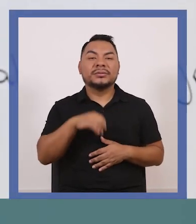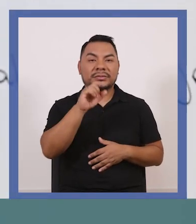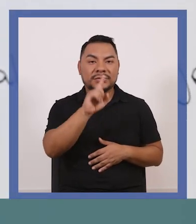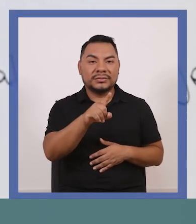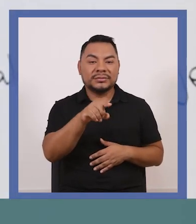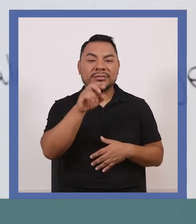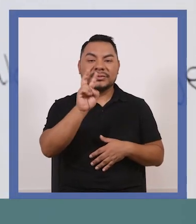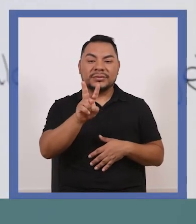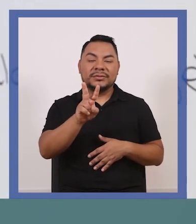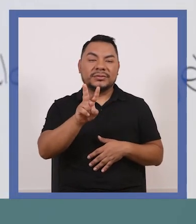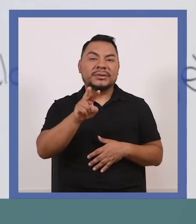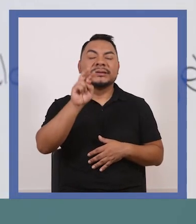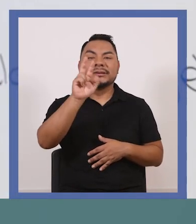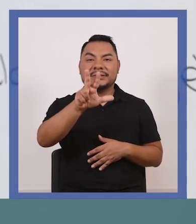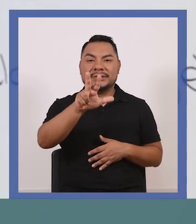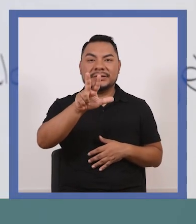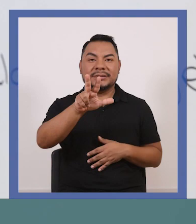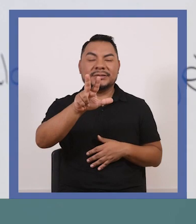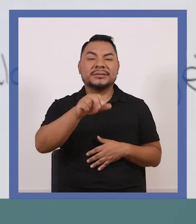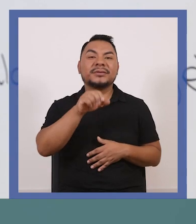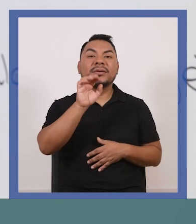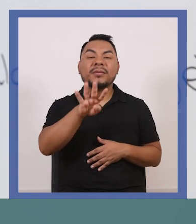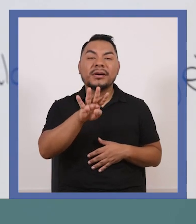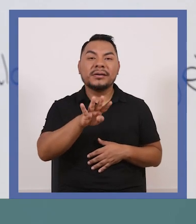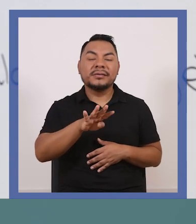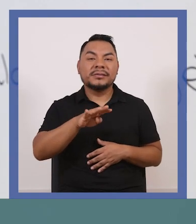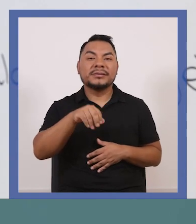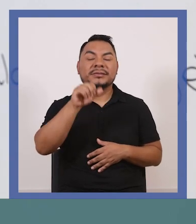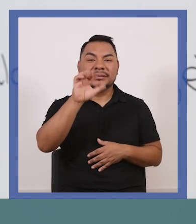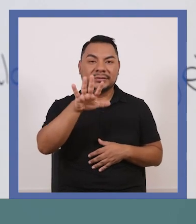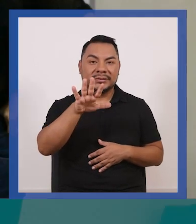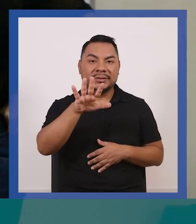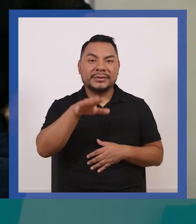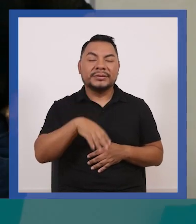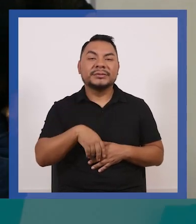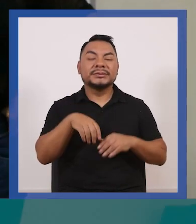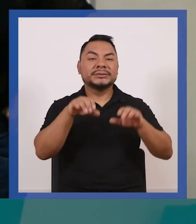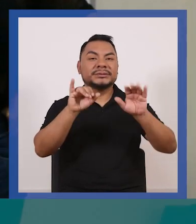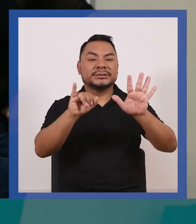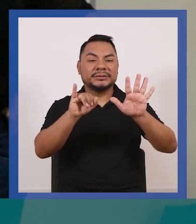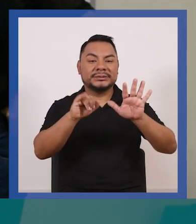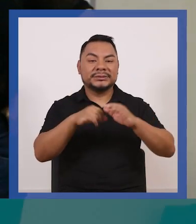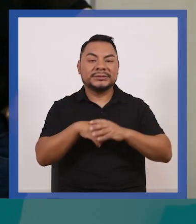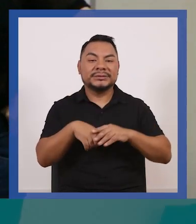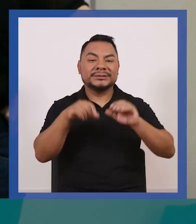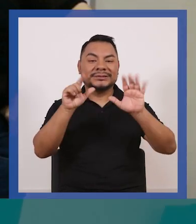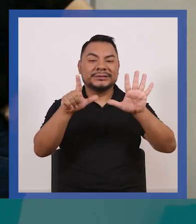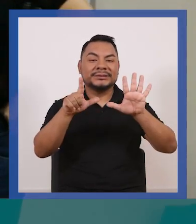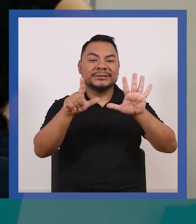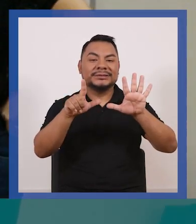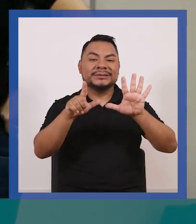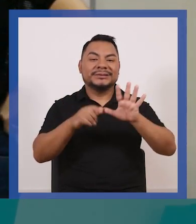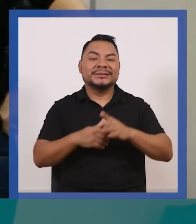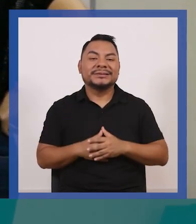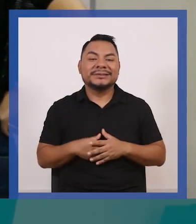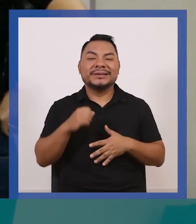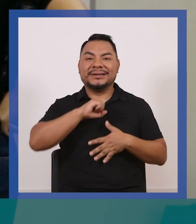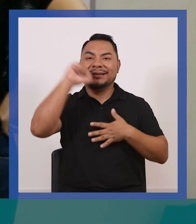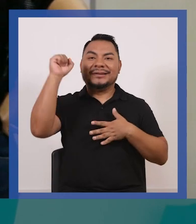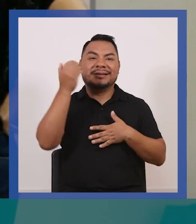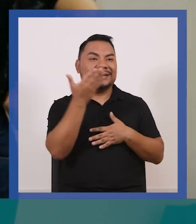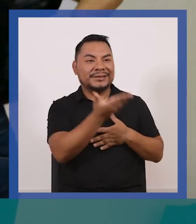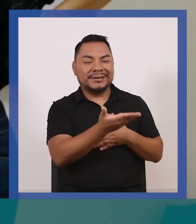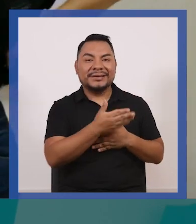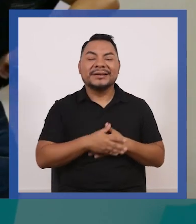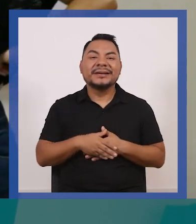uno, dos, tres, cuatro, cinco, seis, siete. ¿Quiere